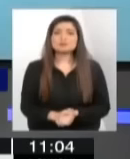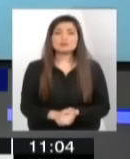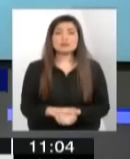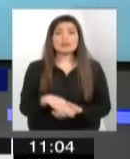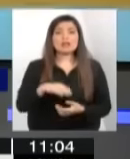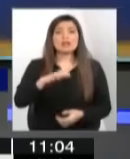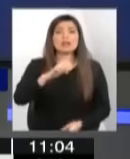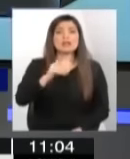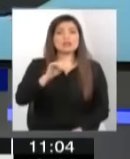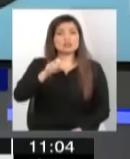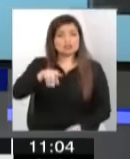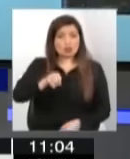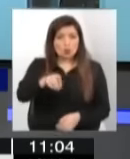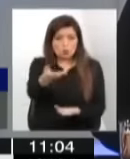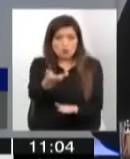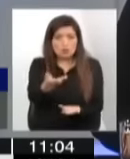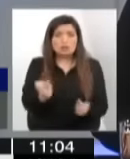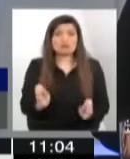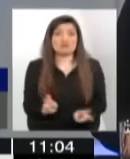¿usted es un sobreviviente del Sename?